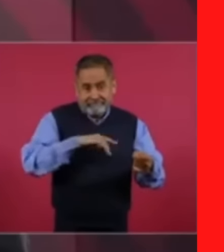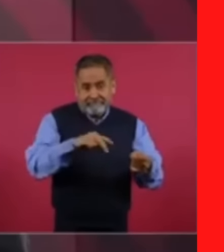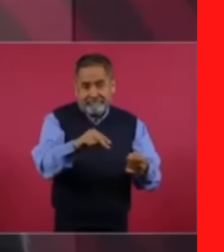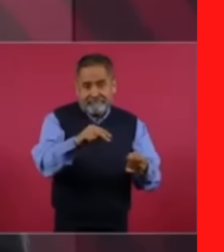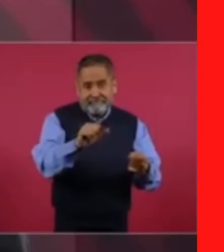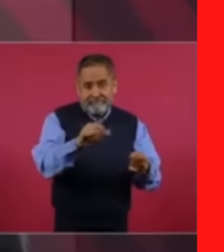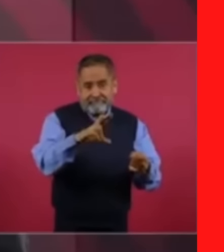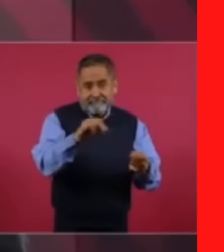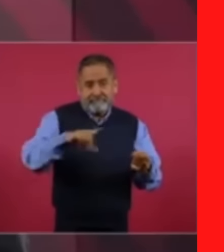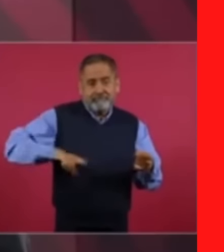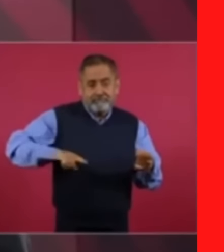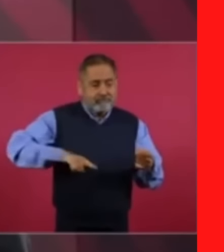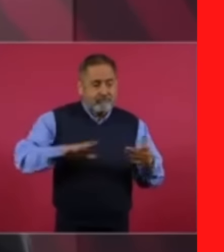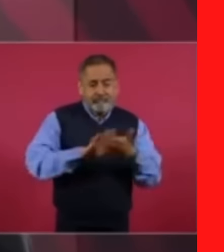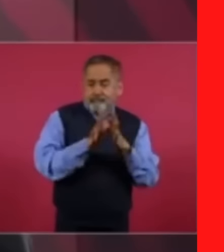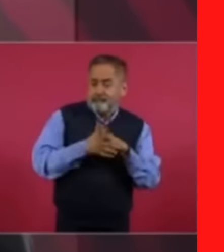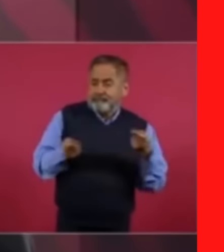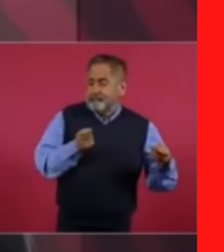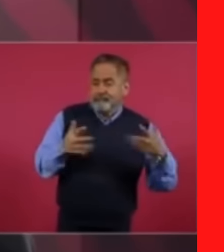-gobierno,